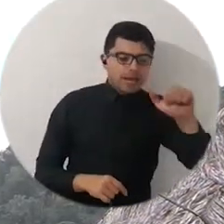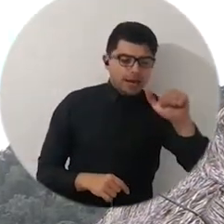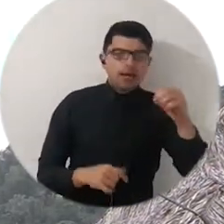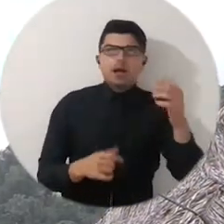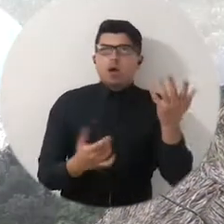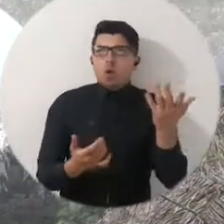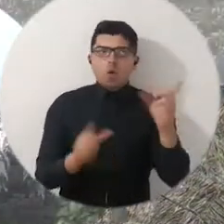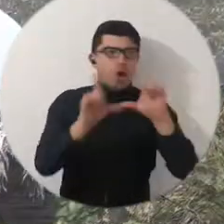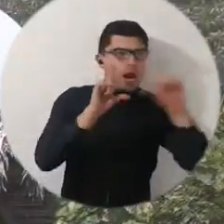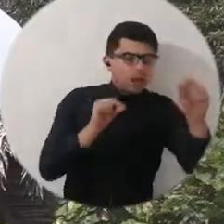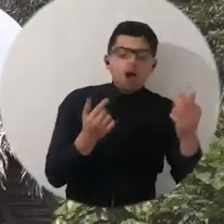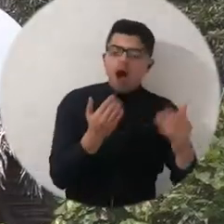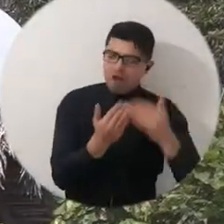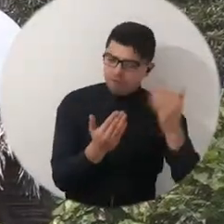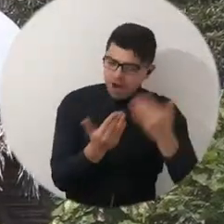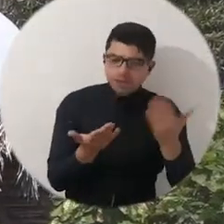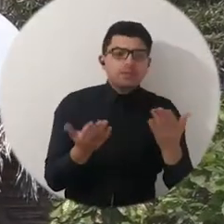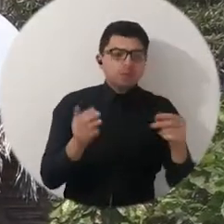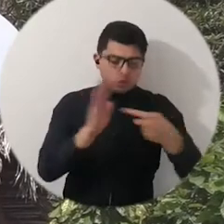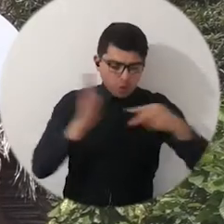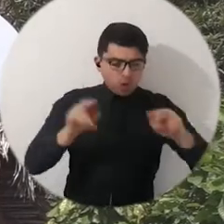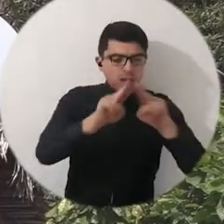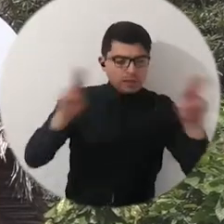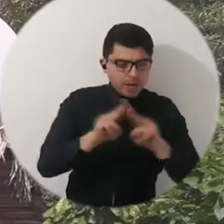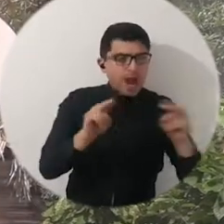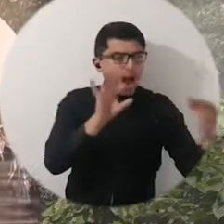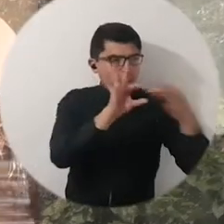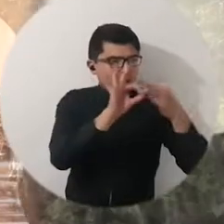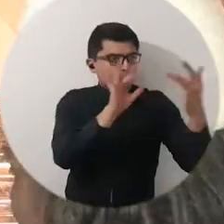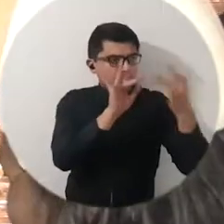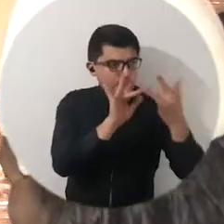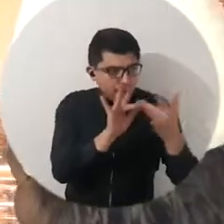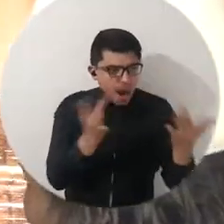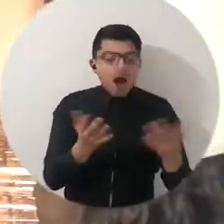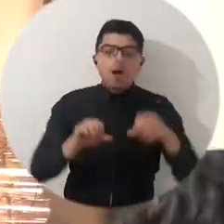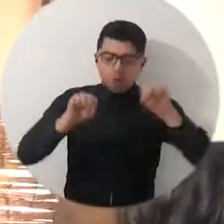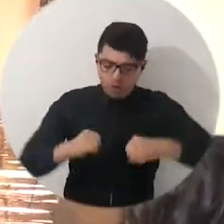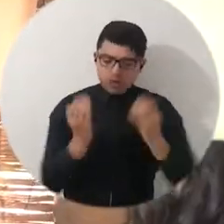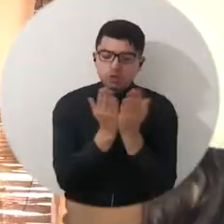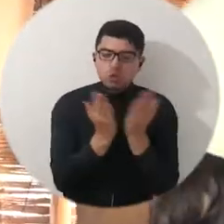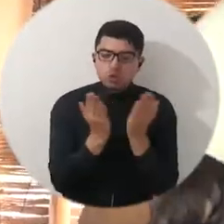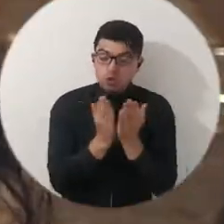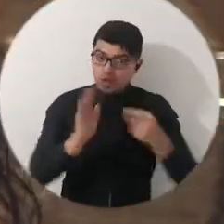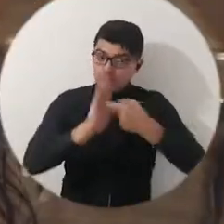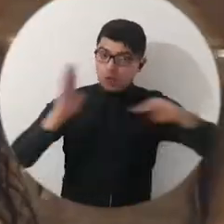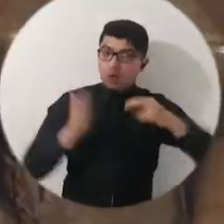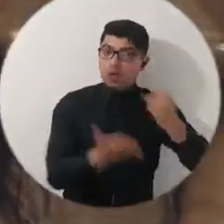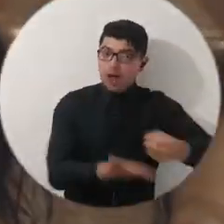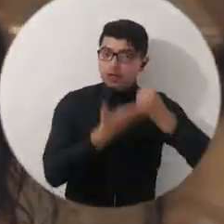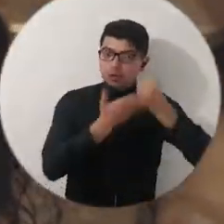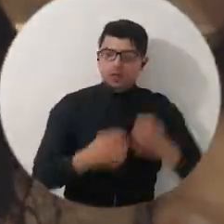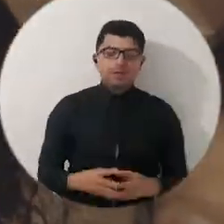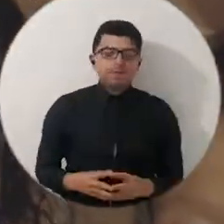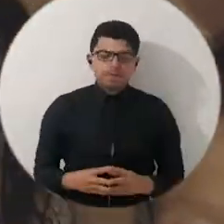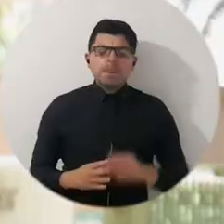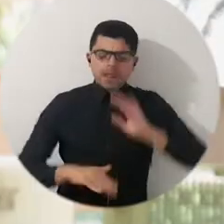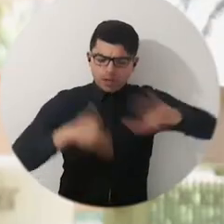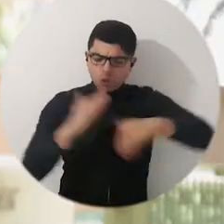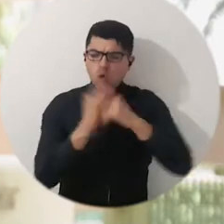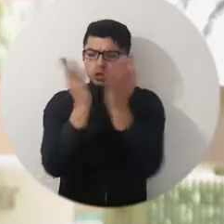se les hace facilitar por los accesos de conexiones y así puedan estudiar en medio de la tecnología.